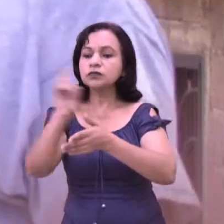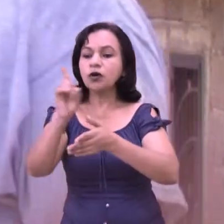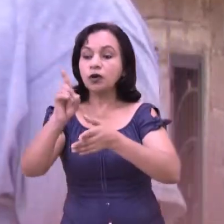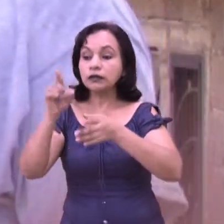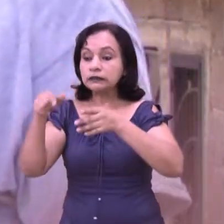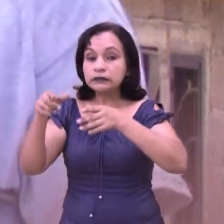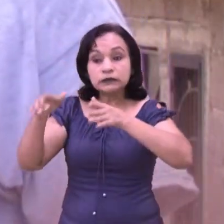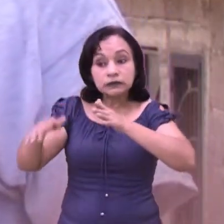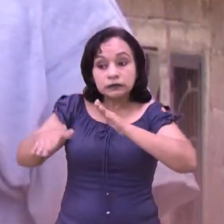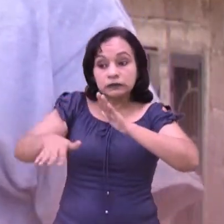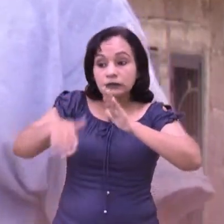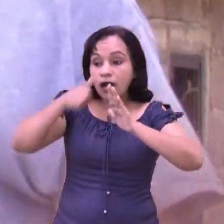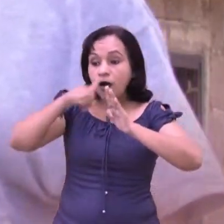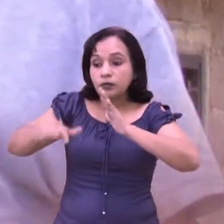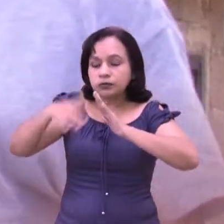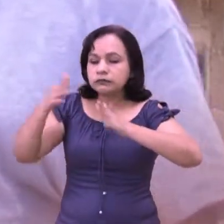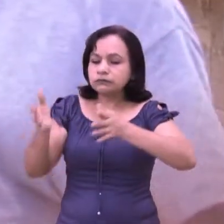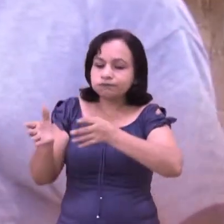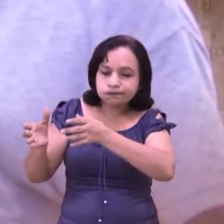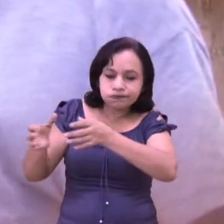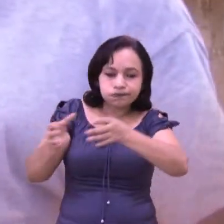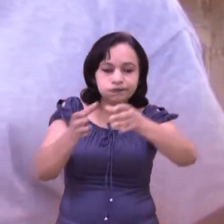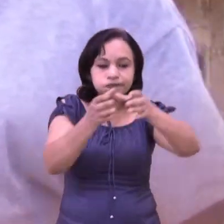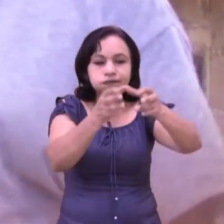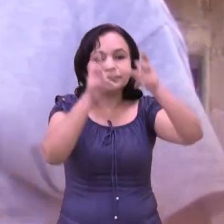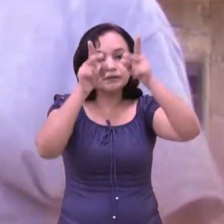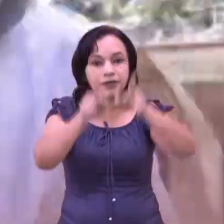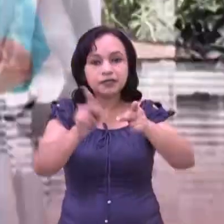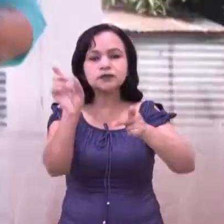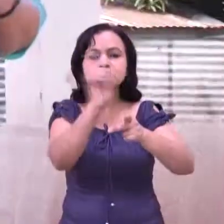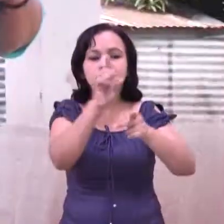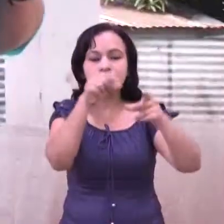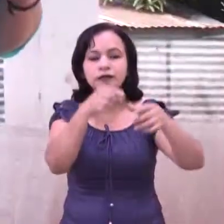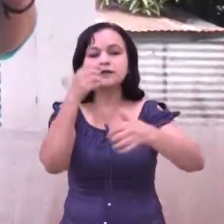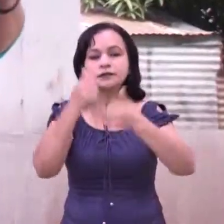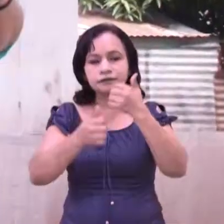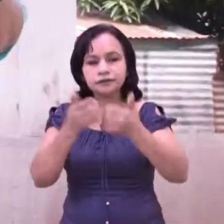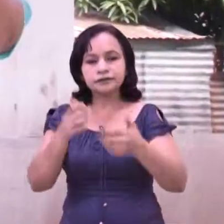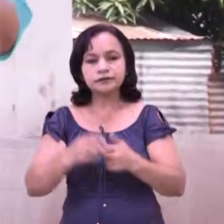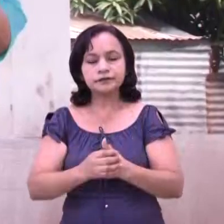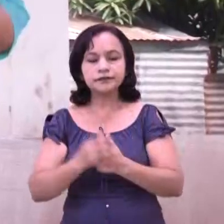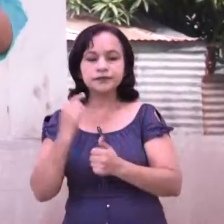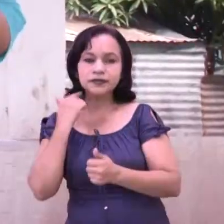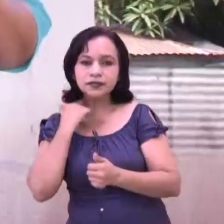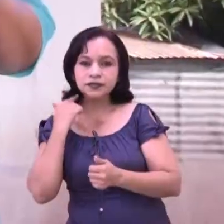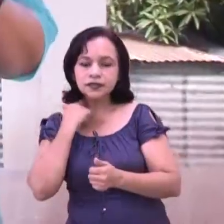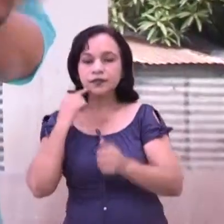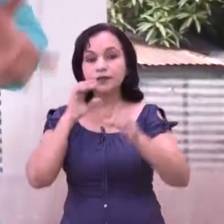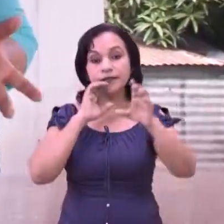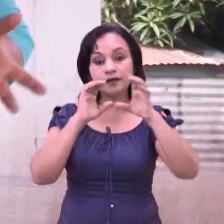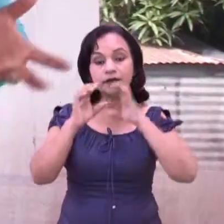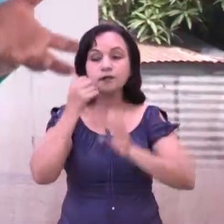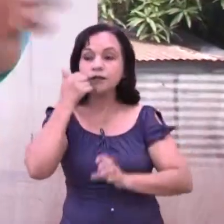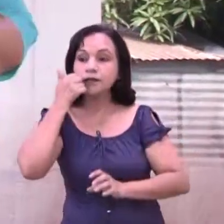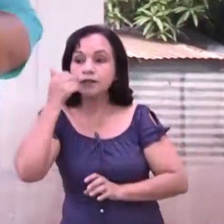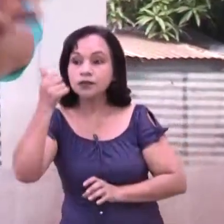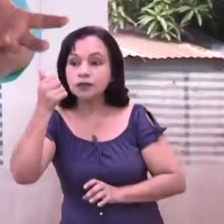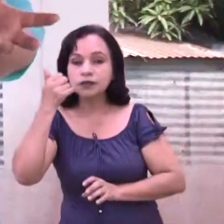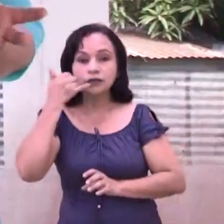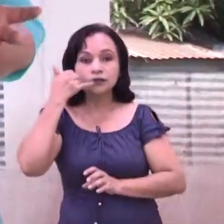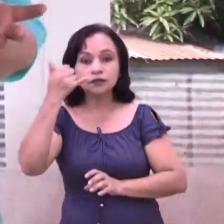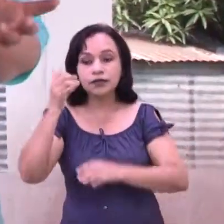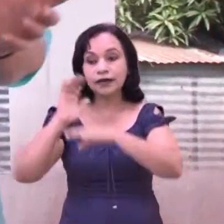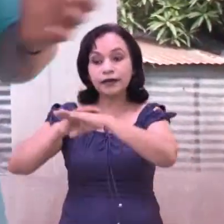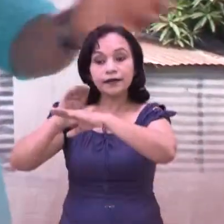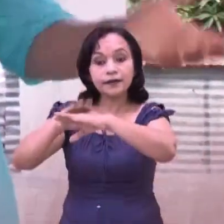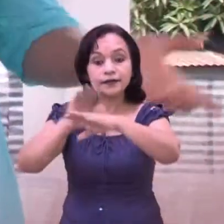podemos llevar a las personas en el momento de un problema. Mantenernos siempre en comunicación, orientarnos entre nosotras